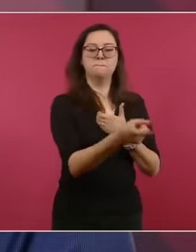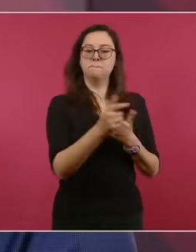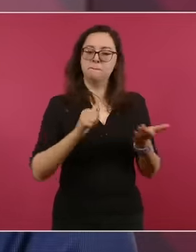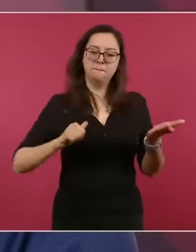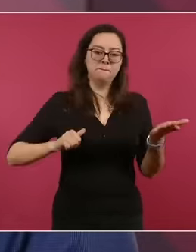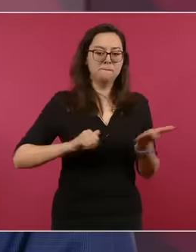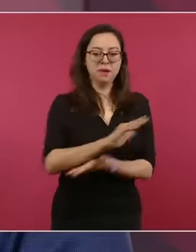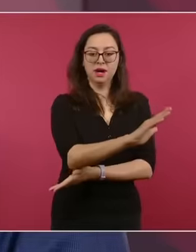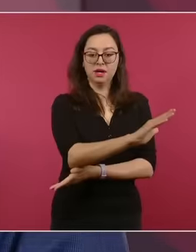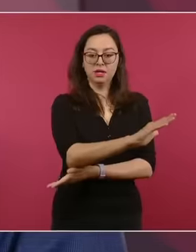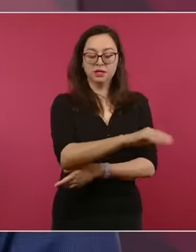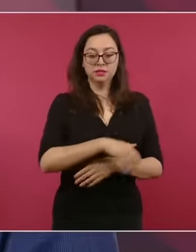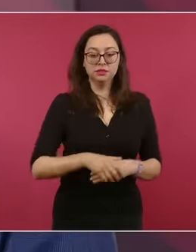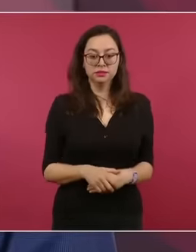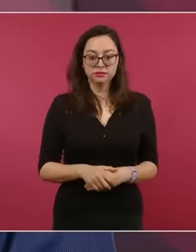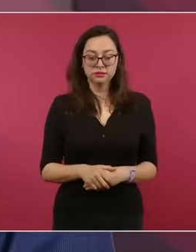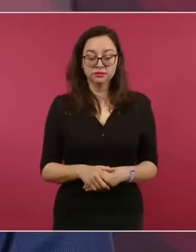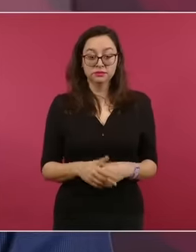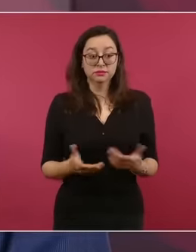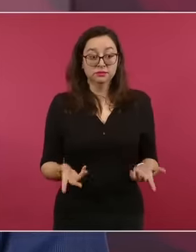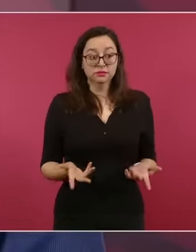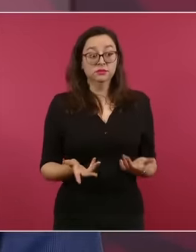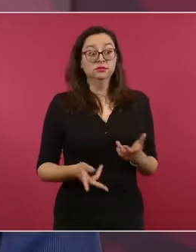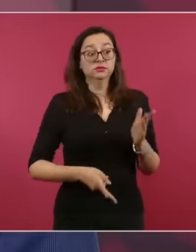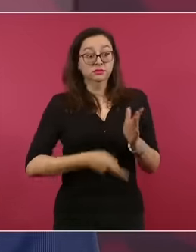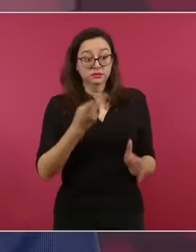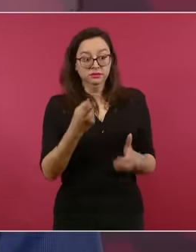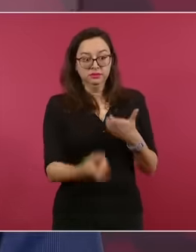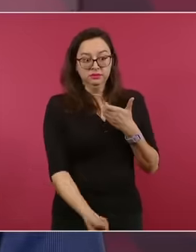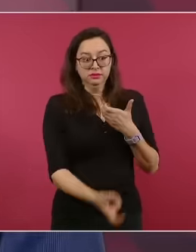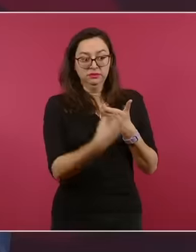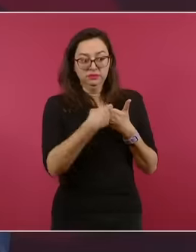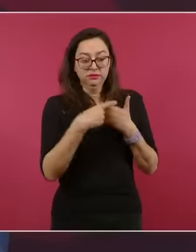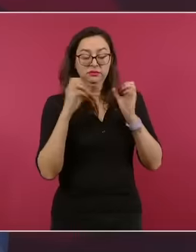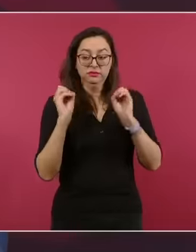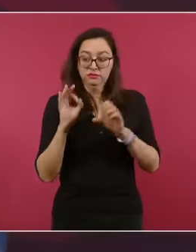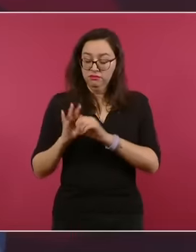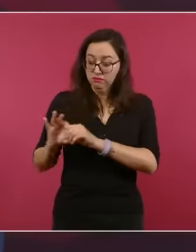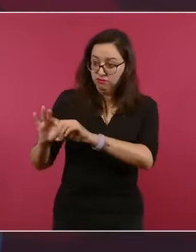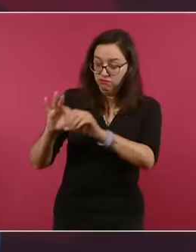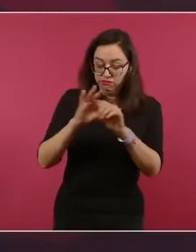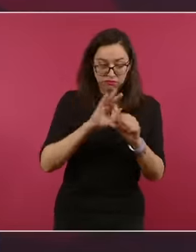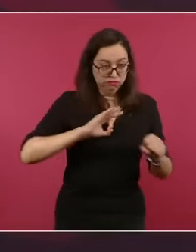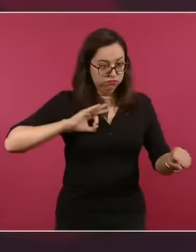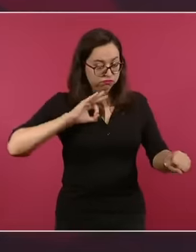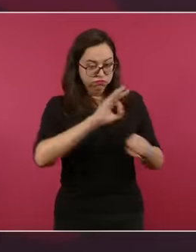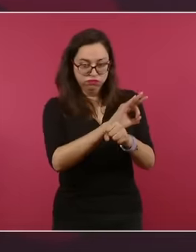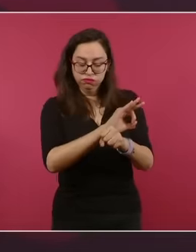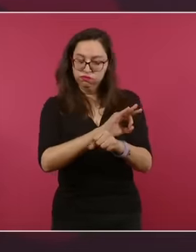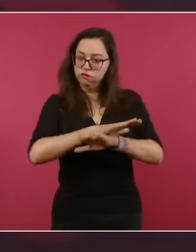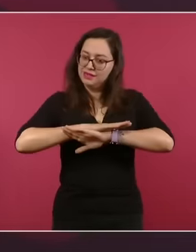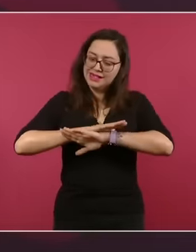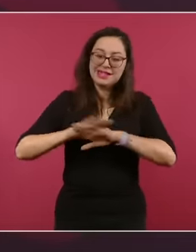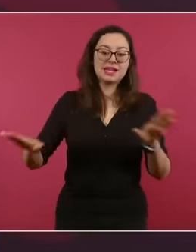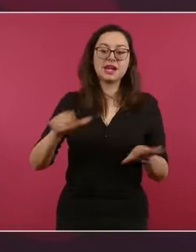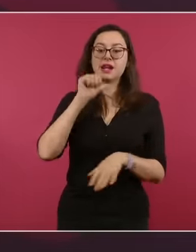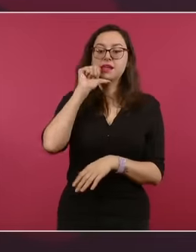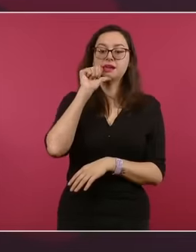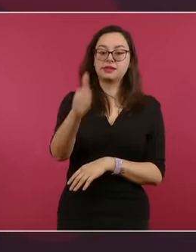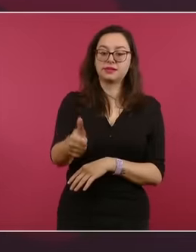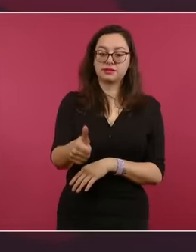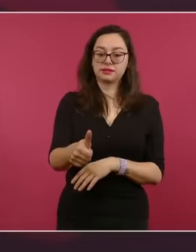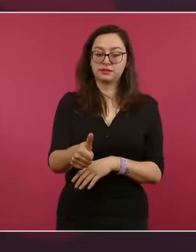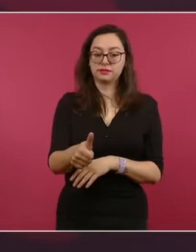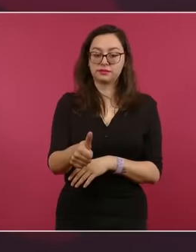y que no se ejerza el derecho de veto que tienen cinco países, cinco